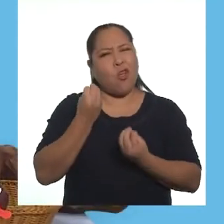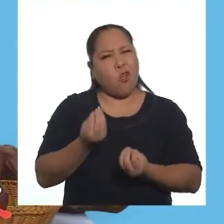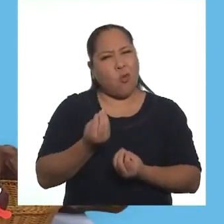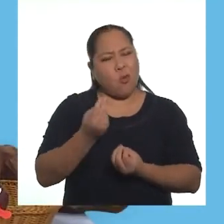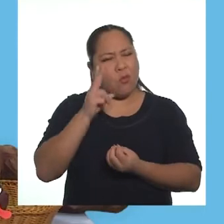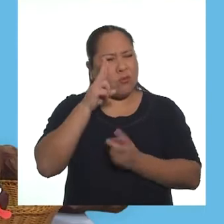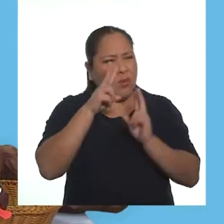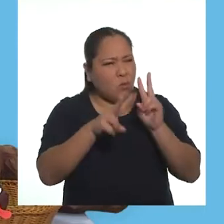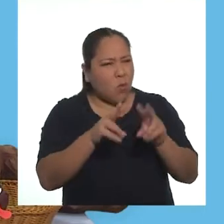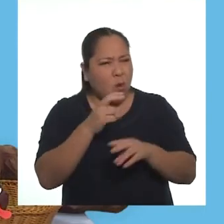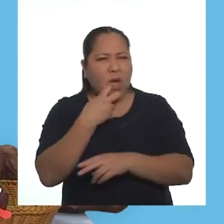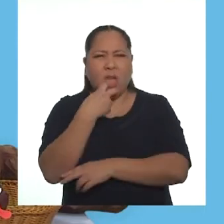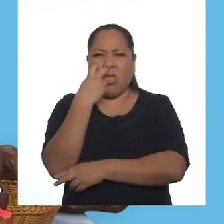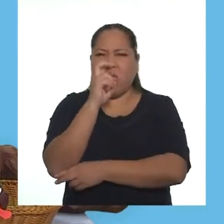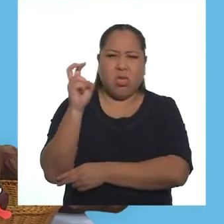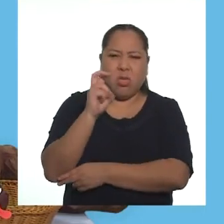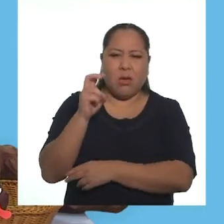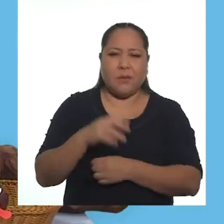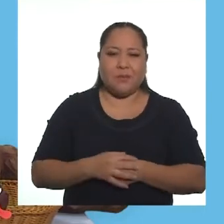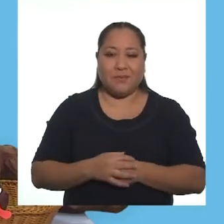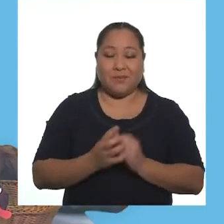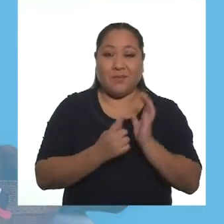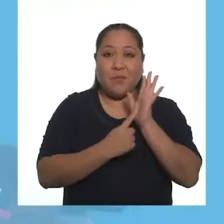¿cómo es una anaconda?